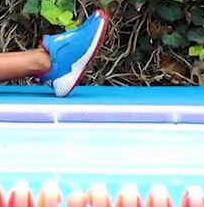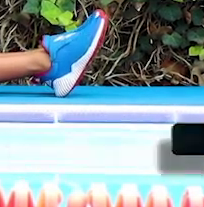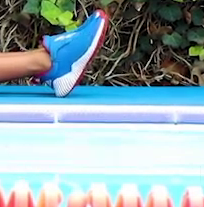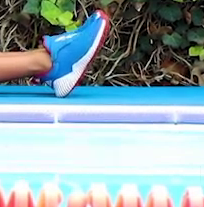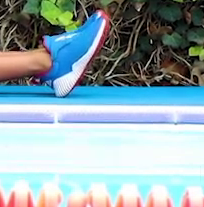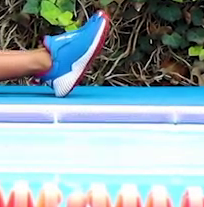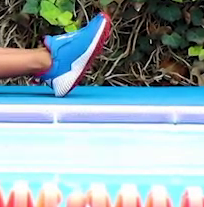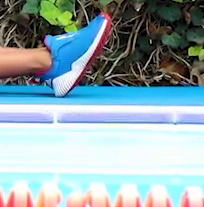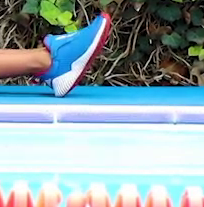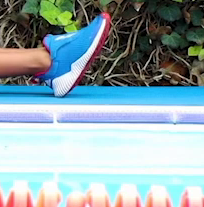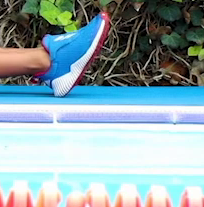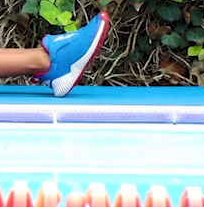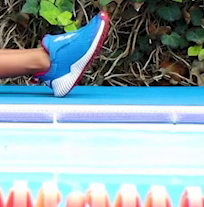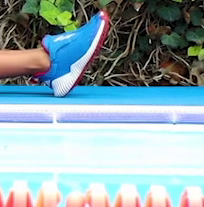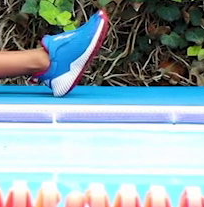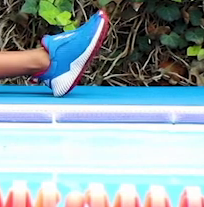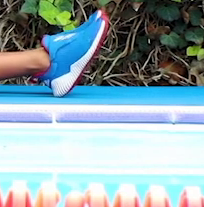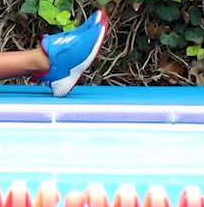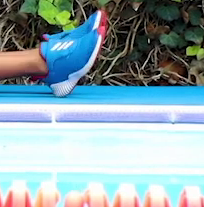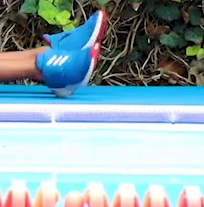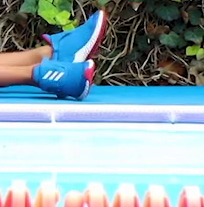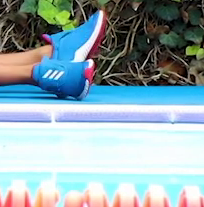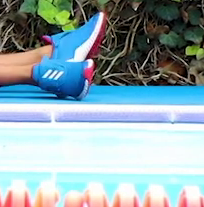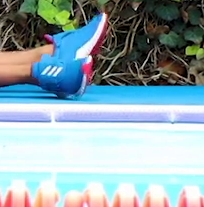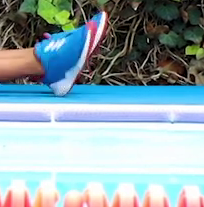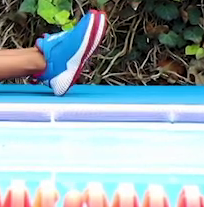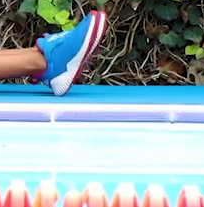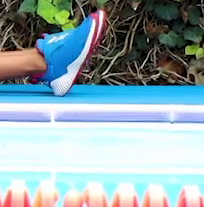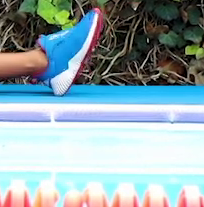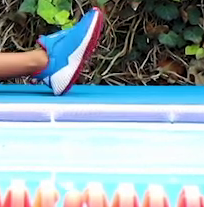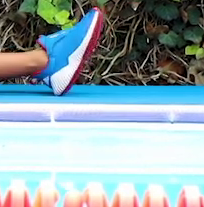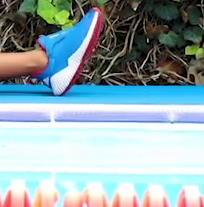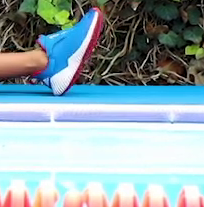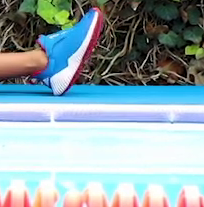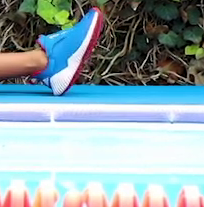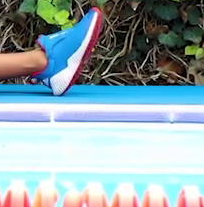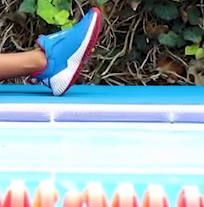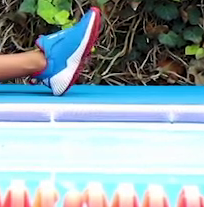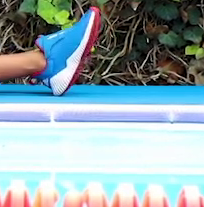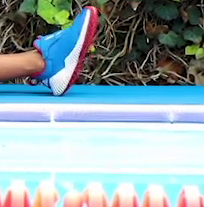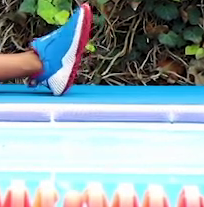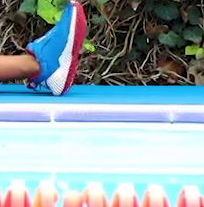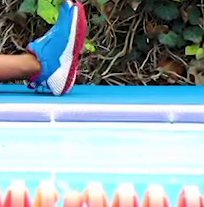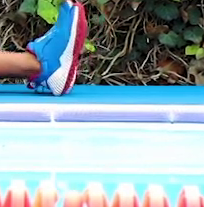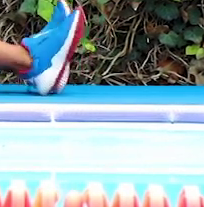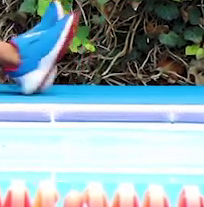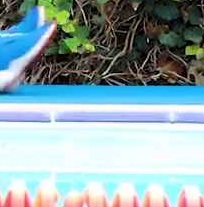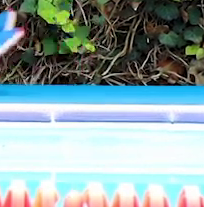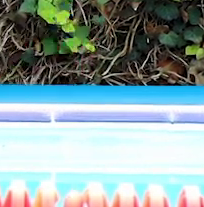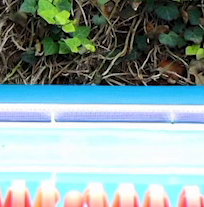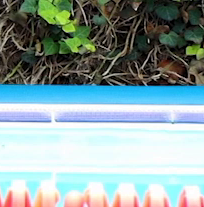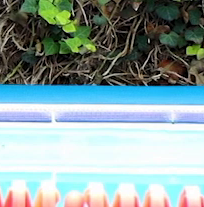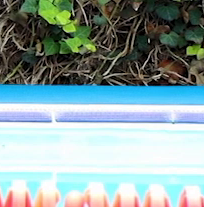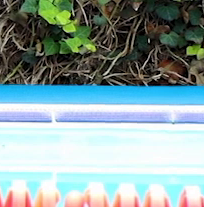Exhala. Prepárate para la siguiente tres repeticiones. Una.